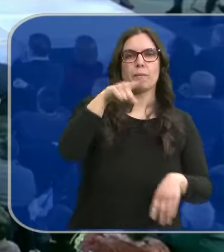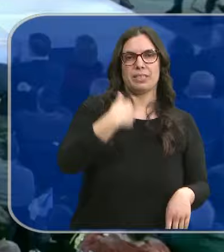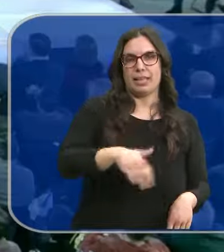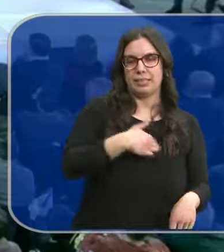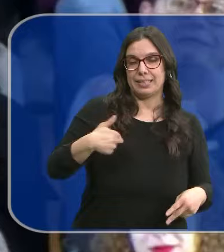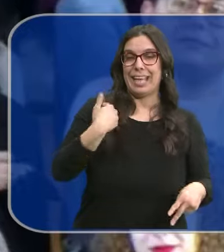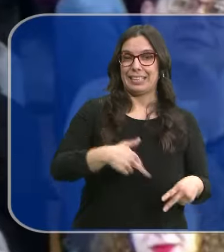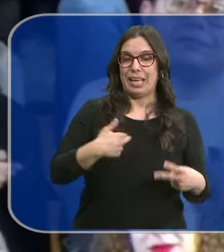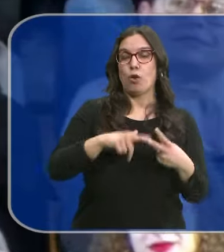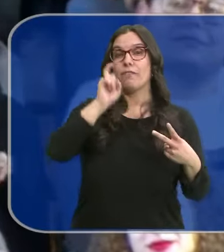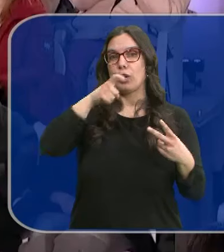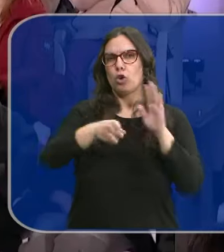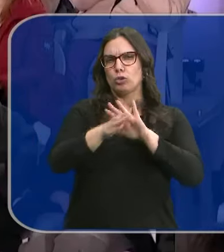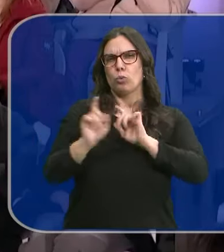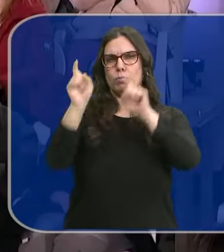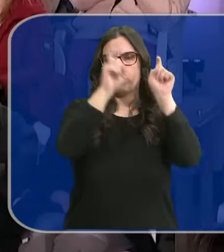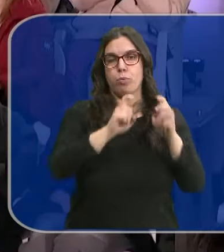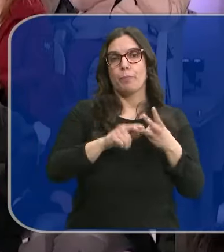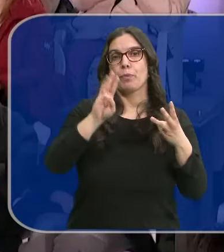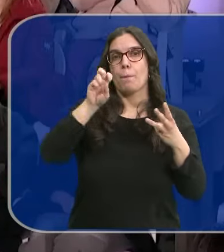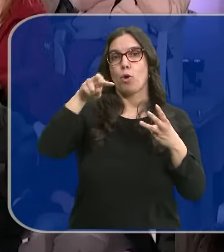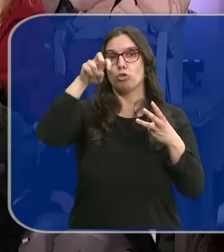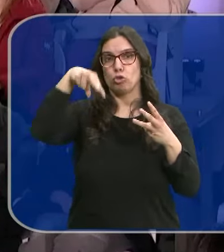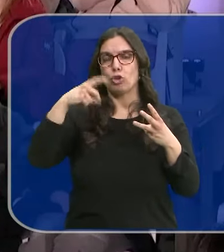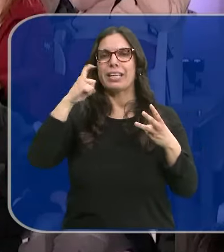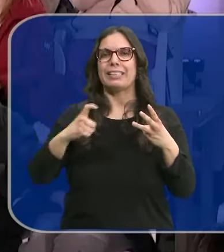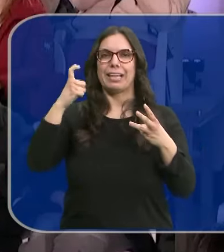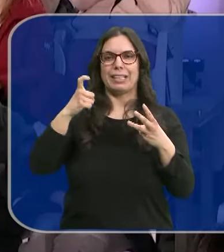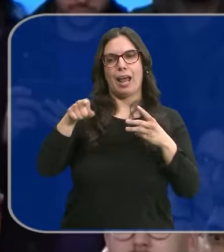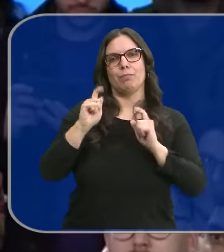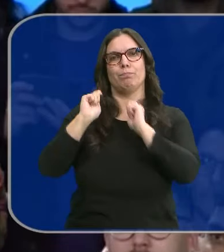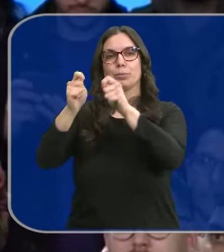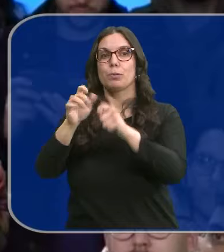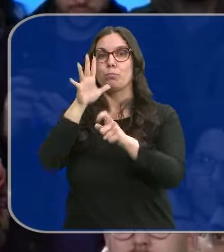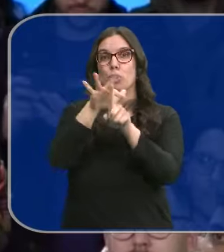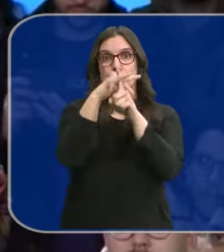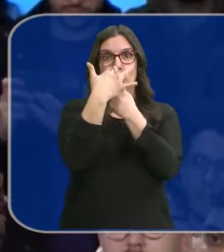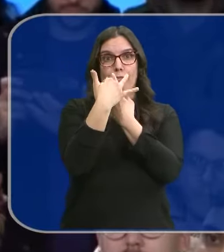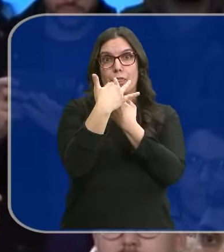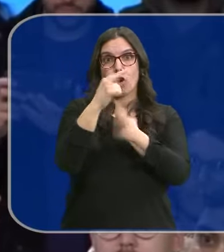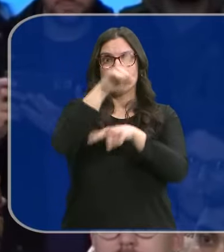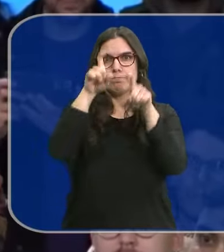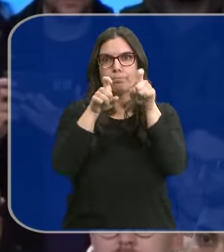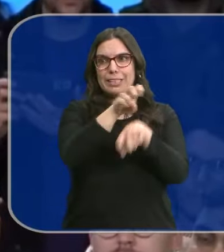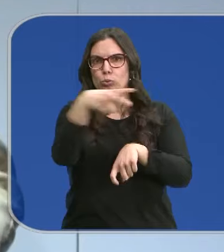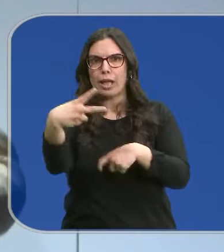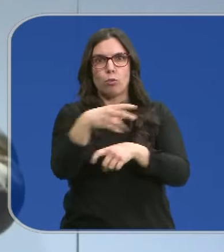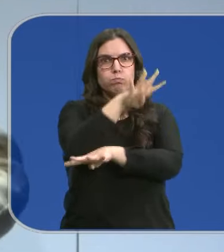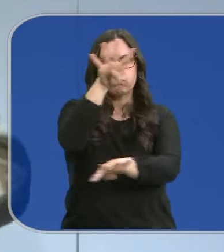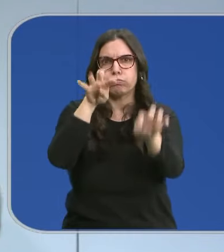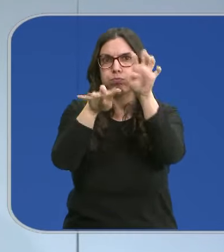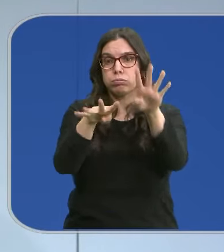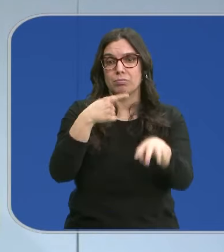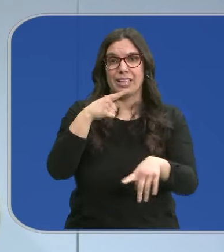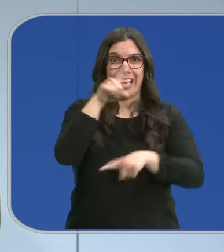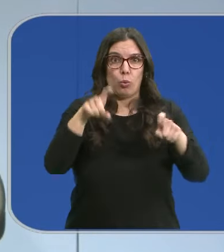continuará con la caravana y Ana Pontón tratará de convertirse en la alternativa. Porque el escenario es el más abierto en años en Galicia y así lo